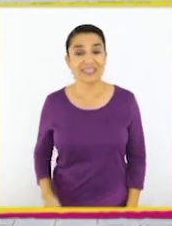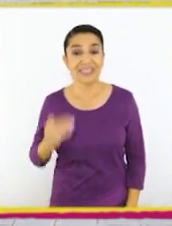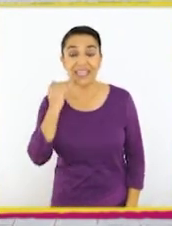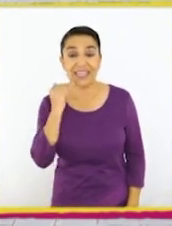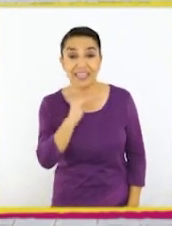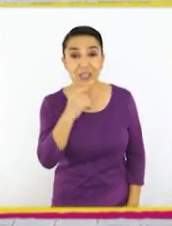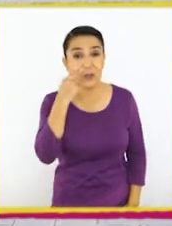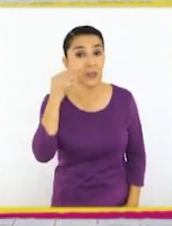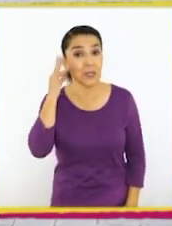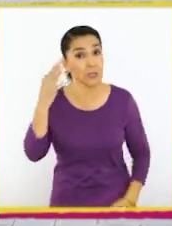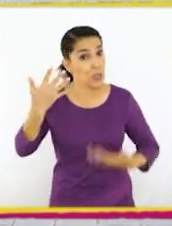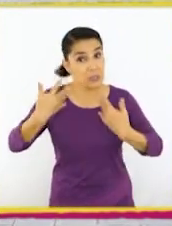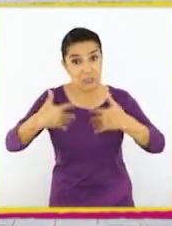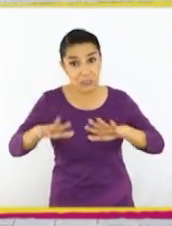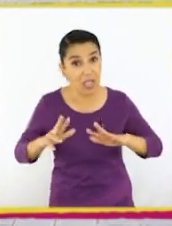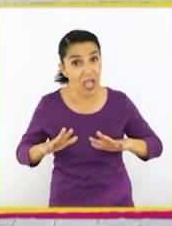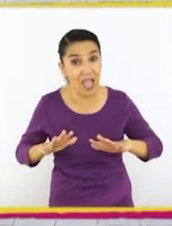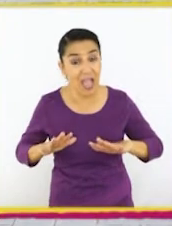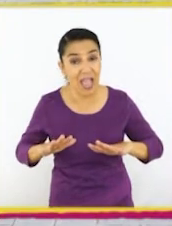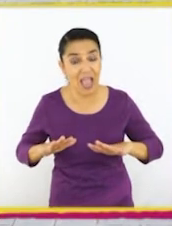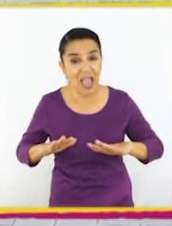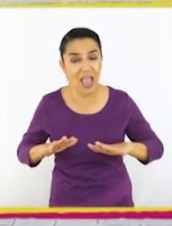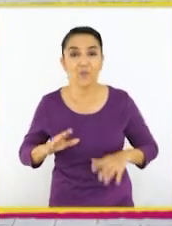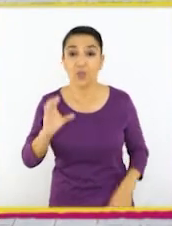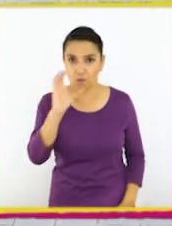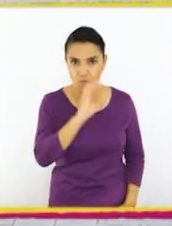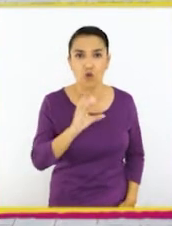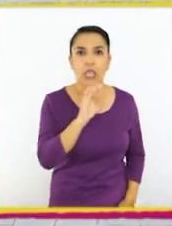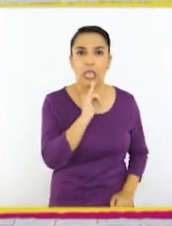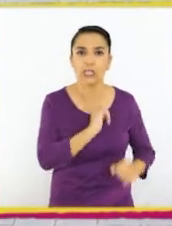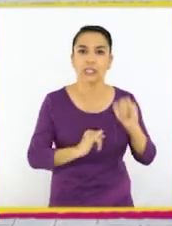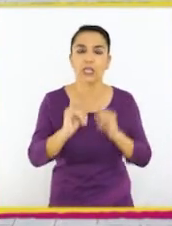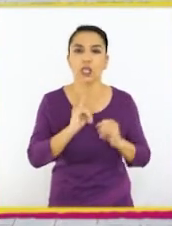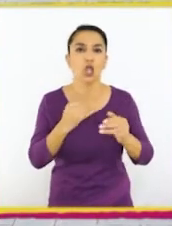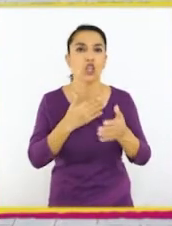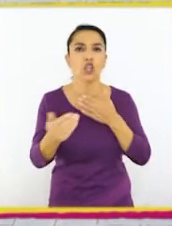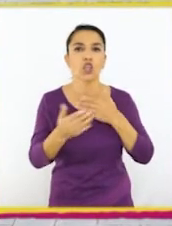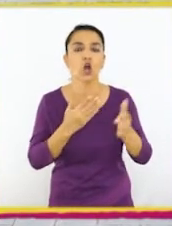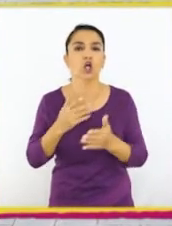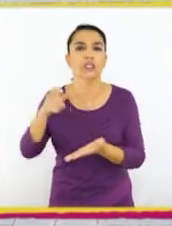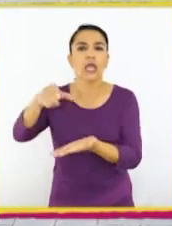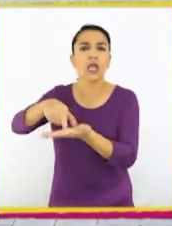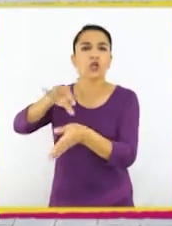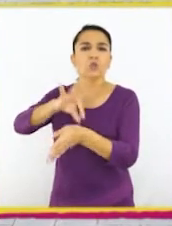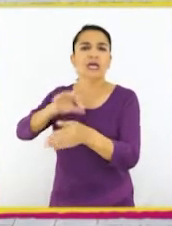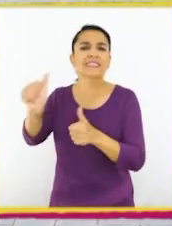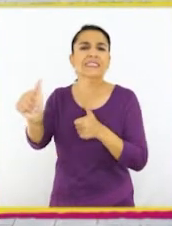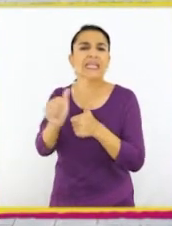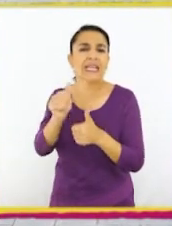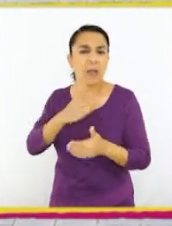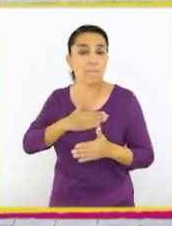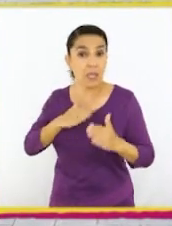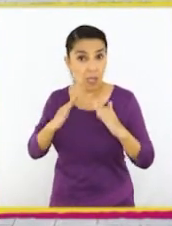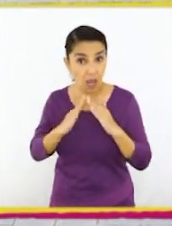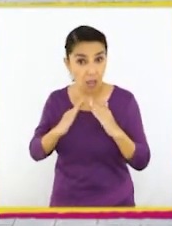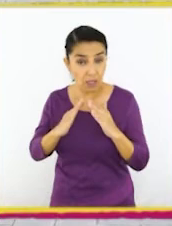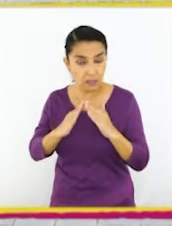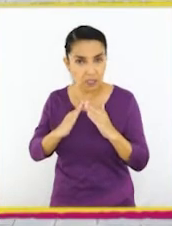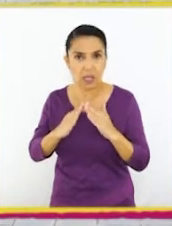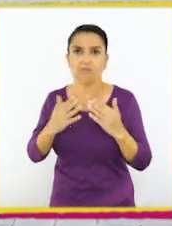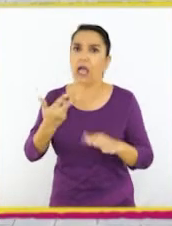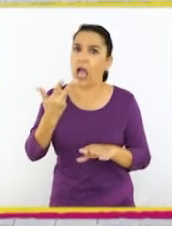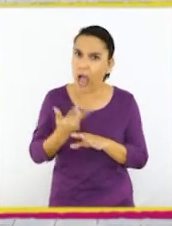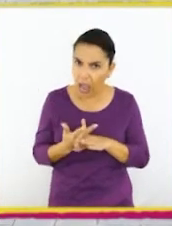¡Niños y niñas, lo hice! Busqué en internet dónde quedaba un consultorio más cercano a mi casa y